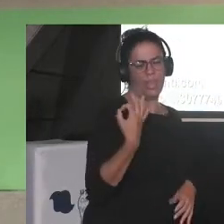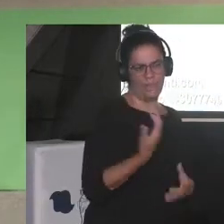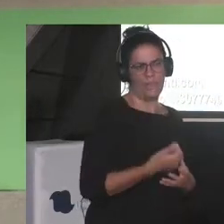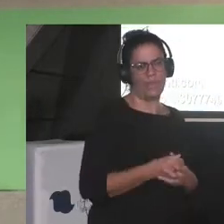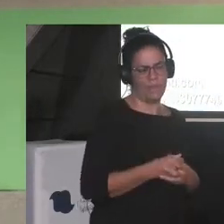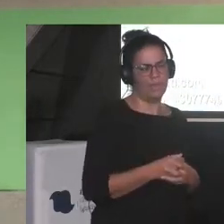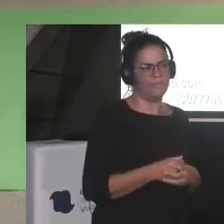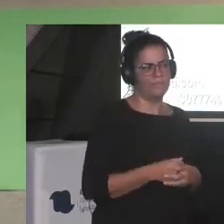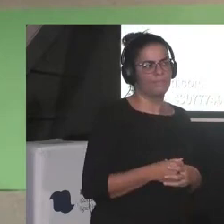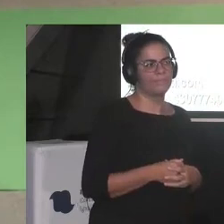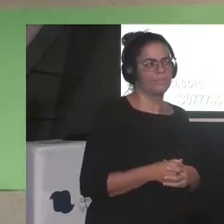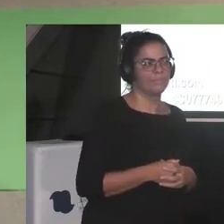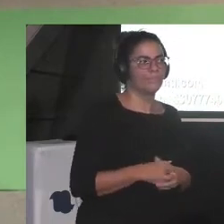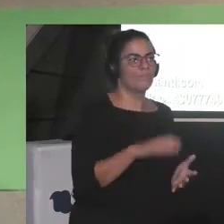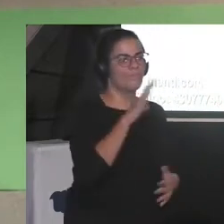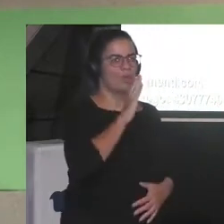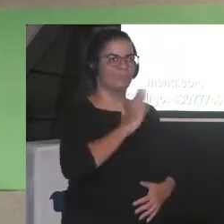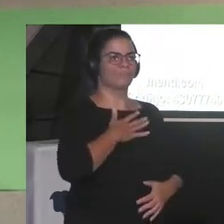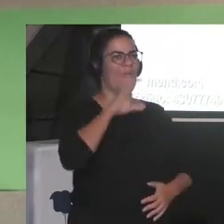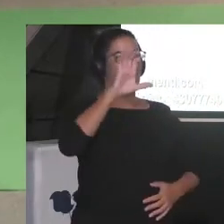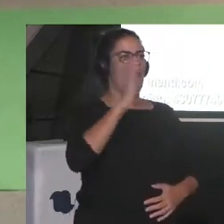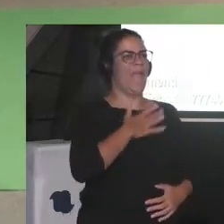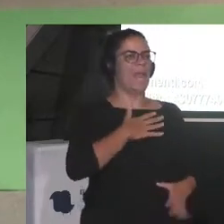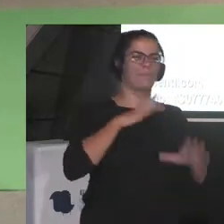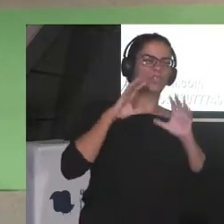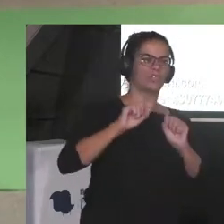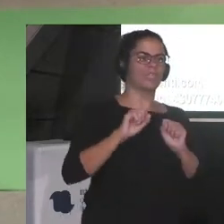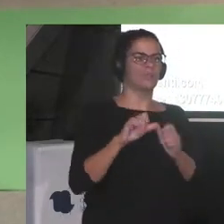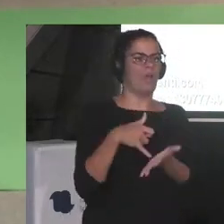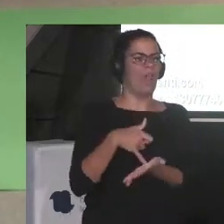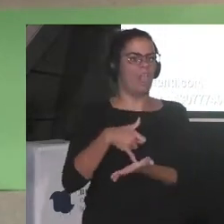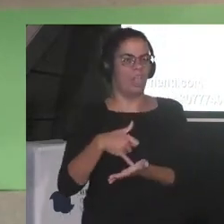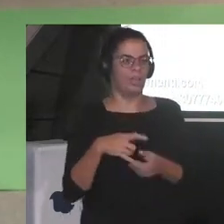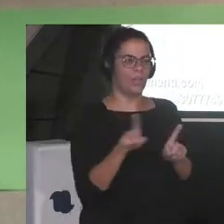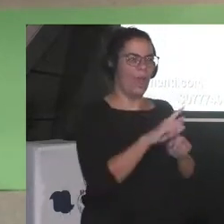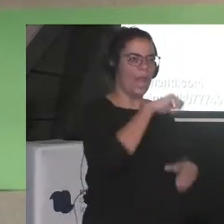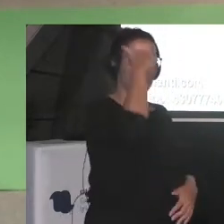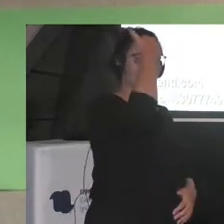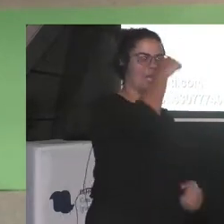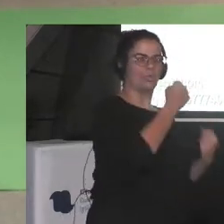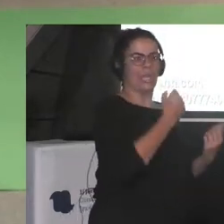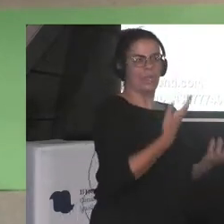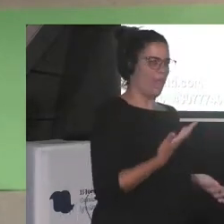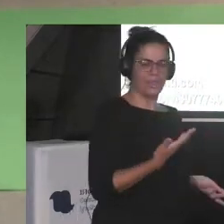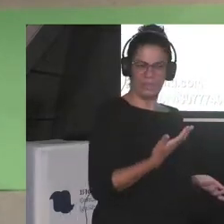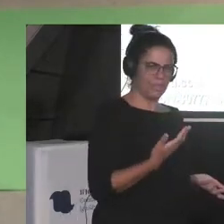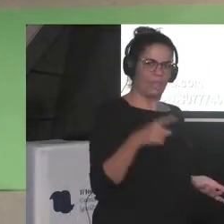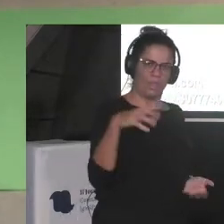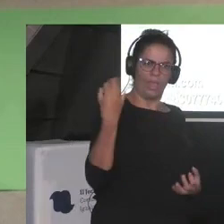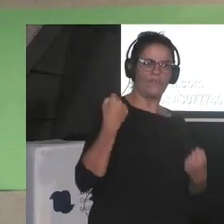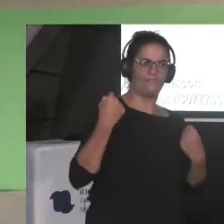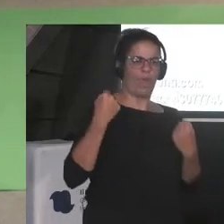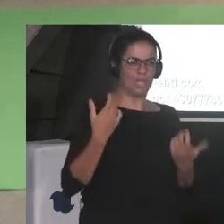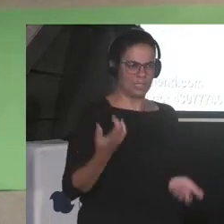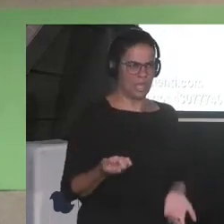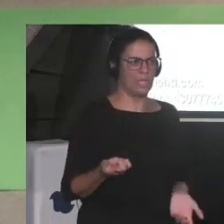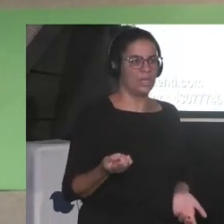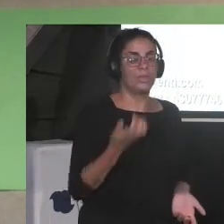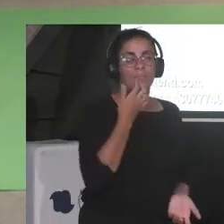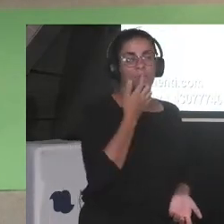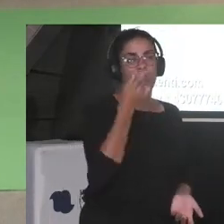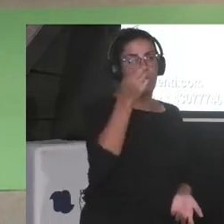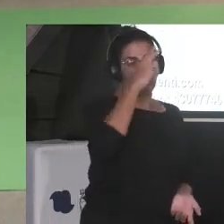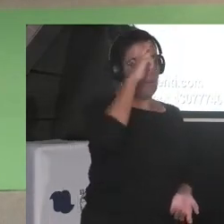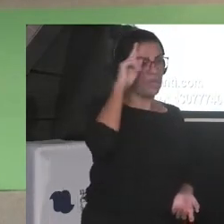que bueno que el patriotismo no sea tan frágil como la masculinidad ¿no? este que tienen una en Madrid